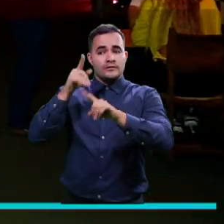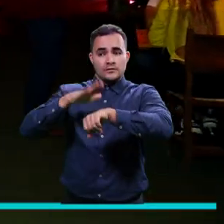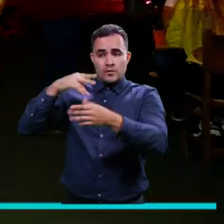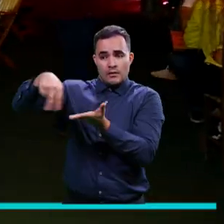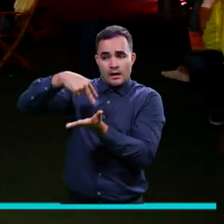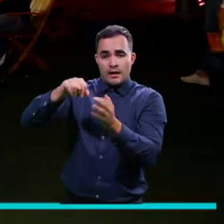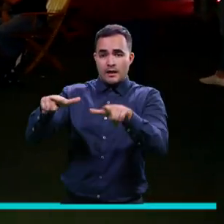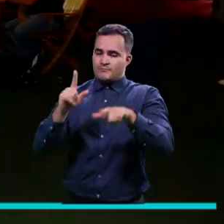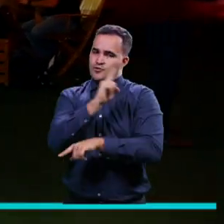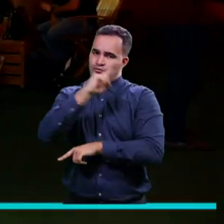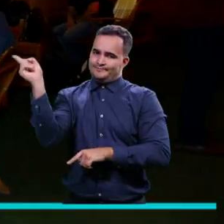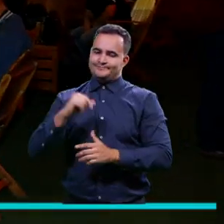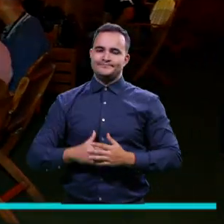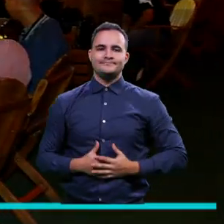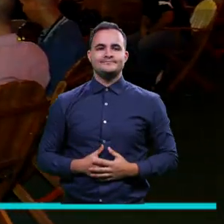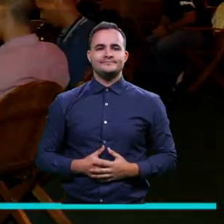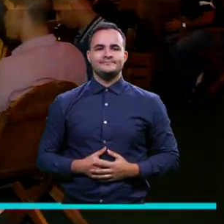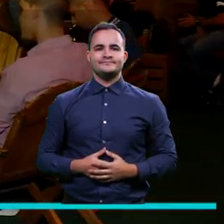espacios para el baile.